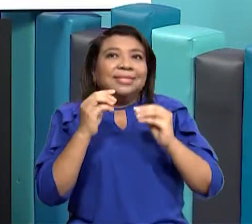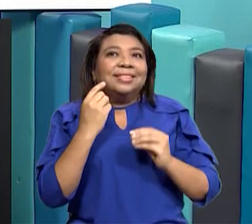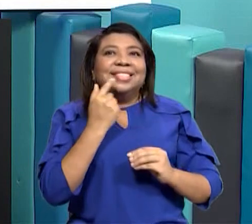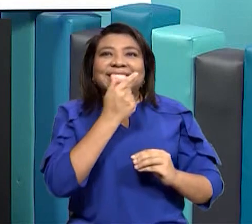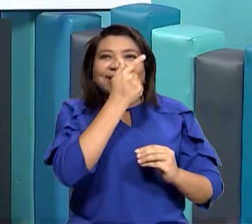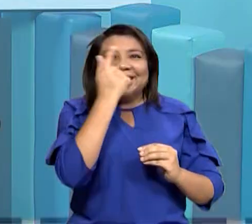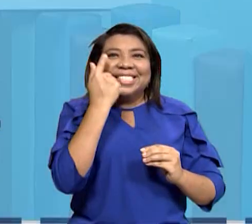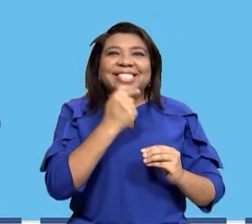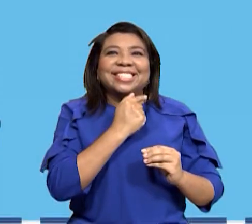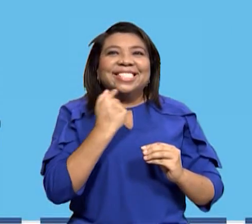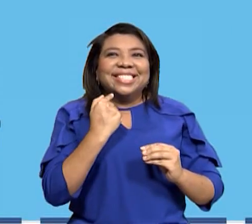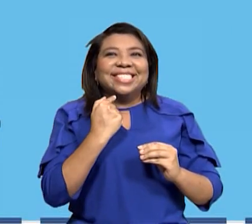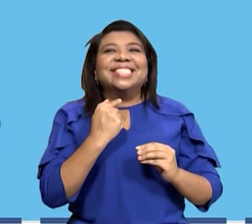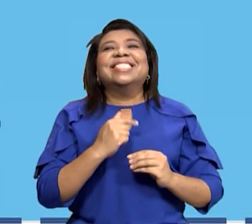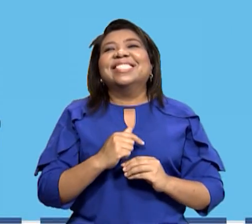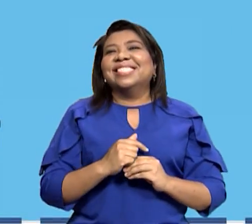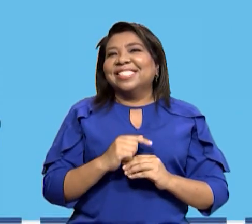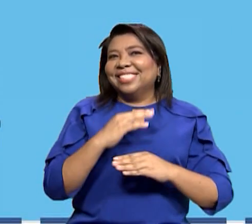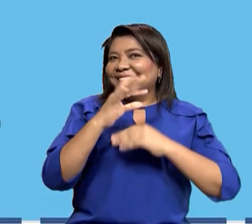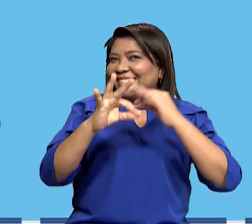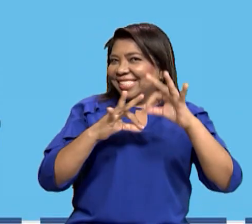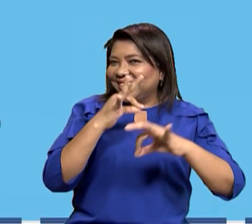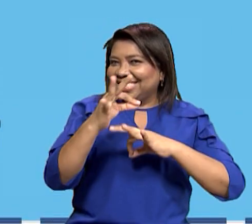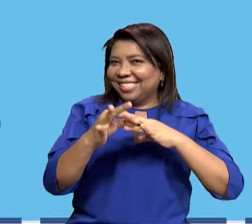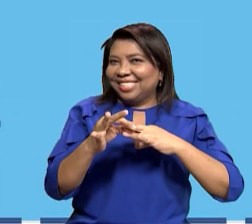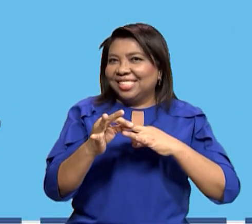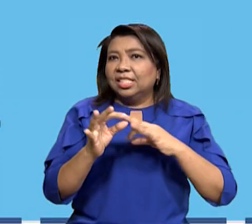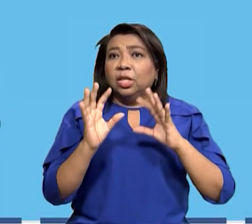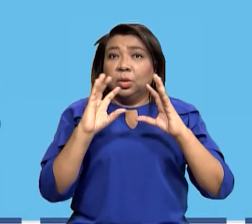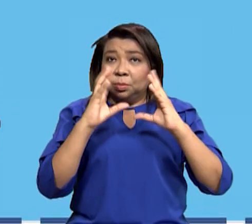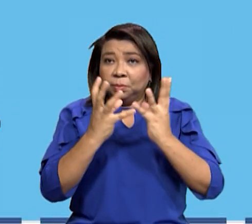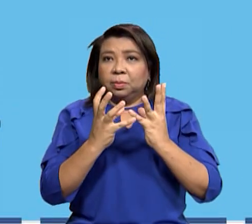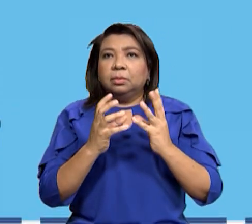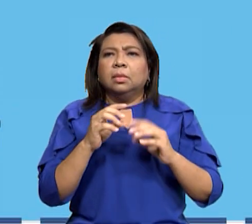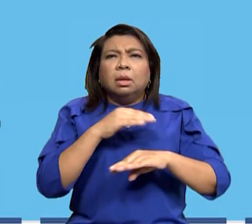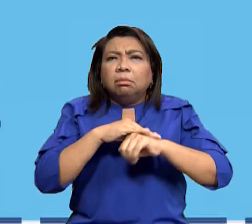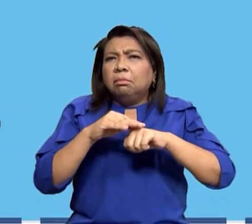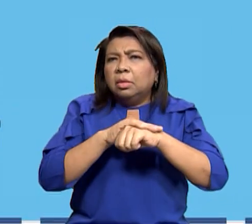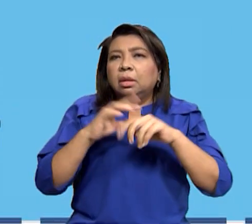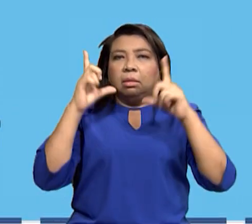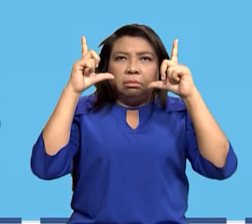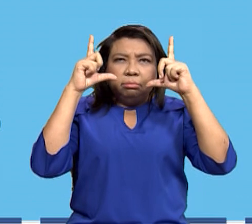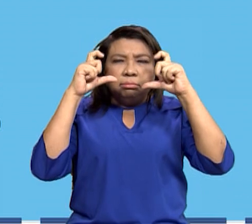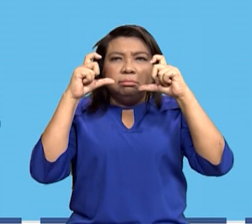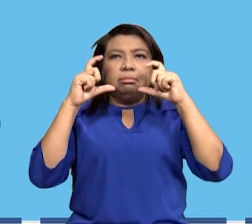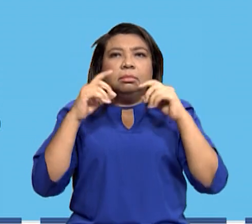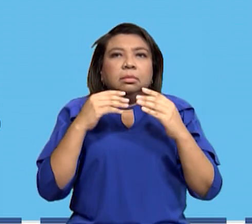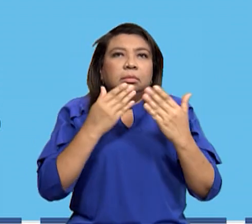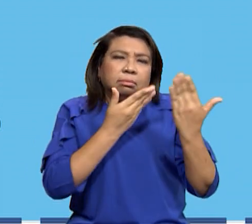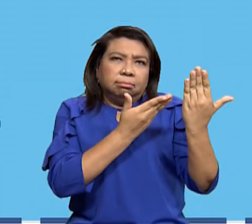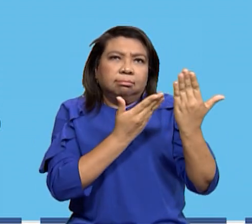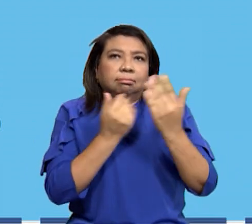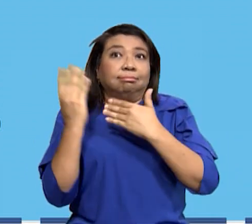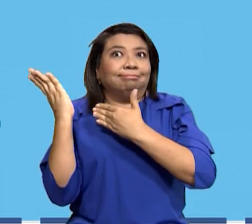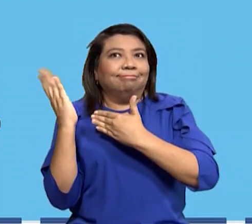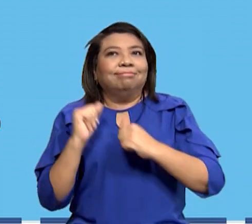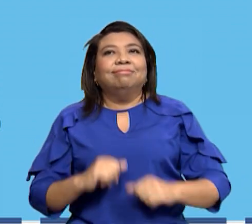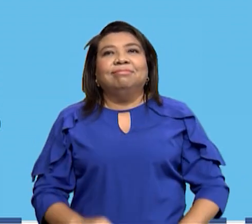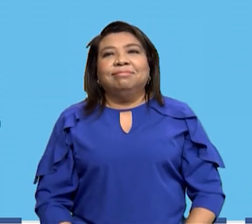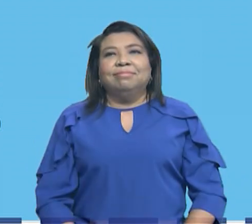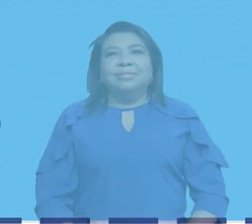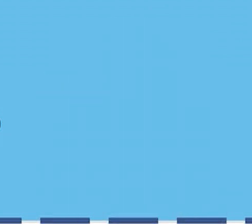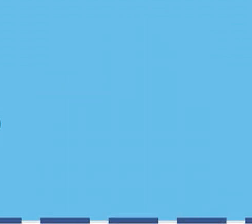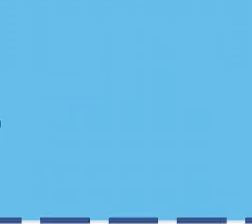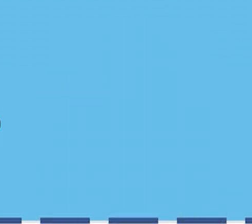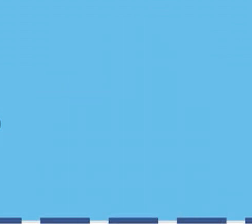eso primero que todo te voy a pedir que le tomes una captura de pantalla a este link que está aquí para poder dar